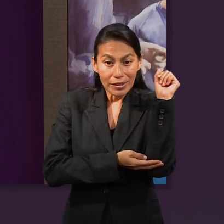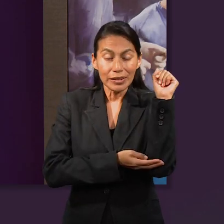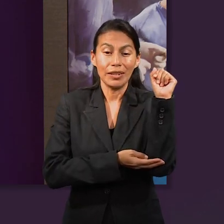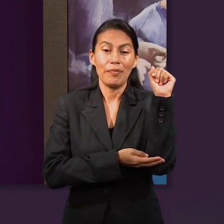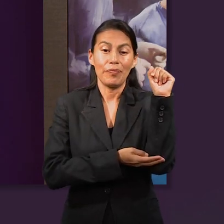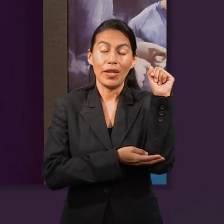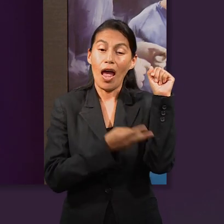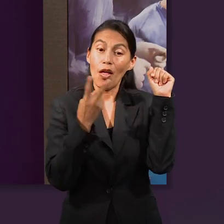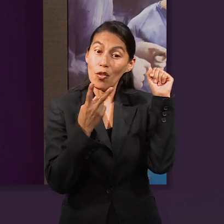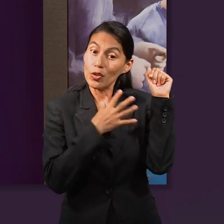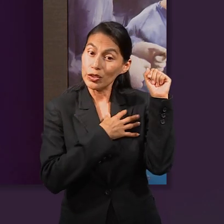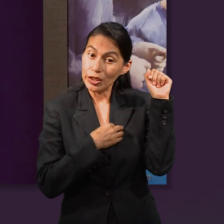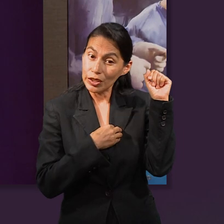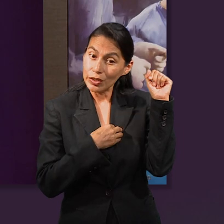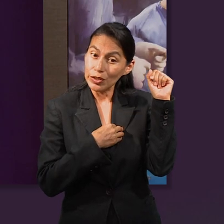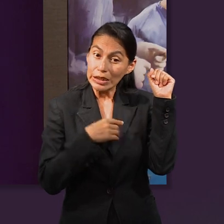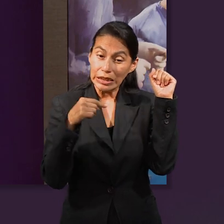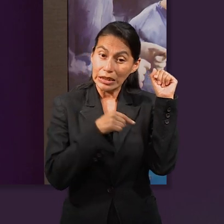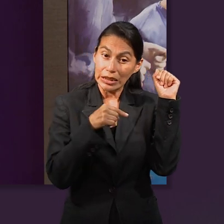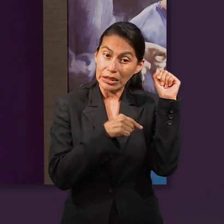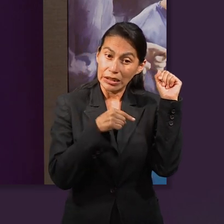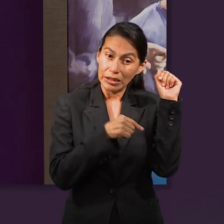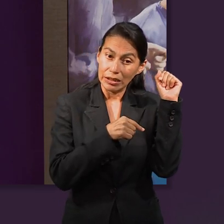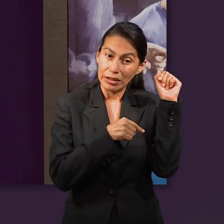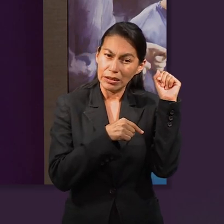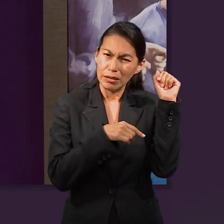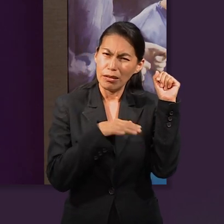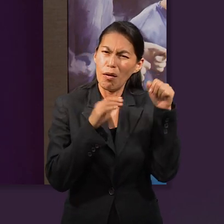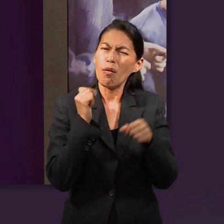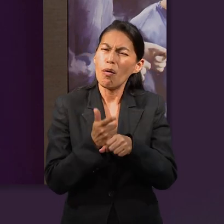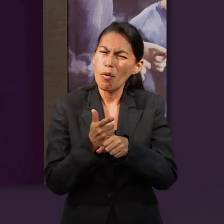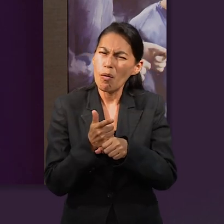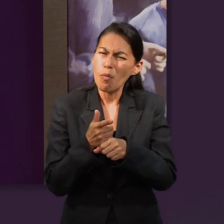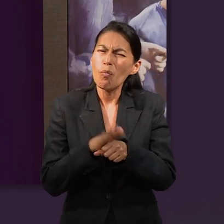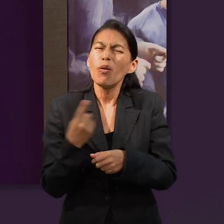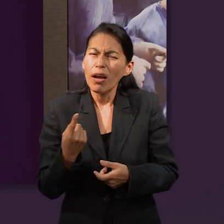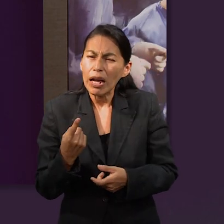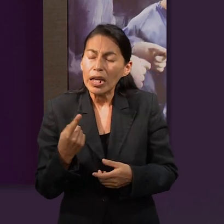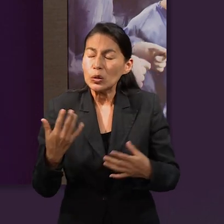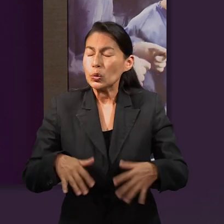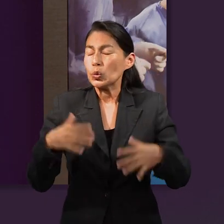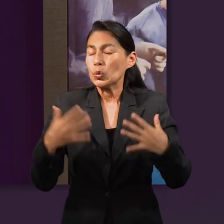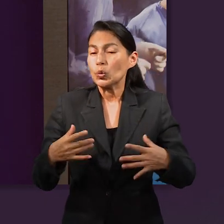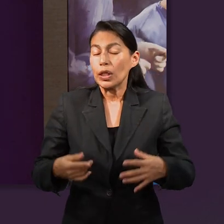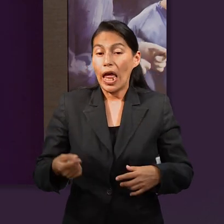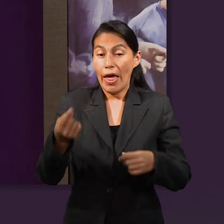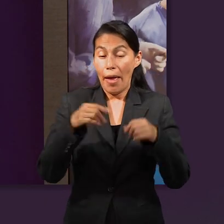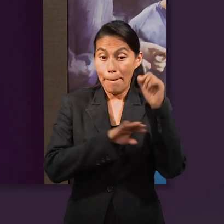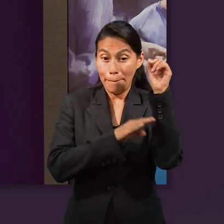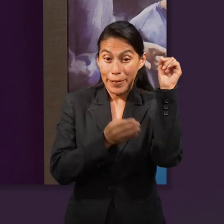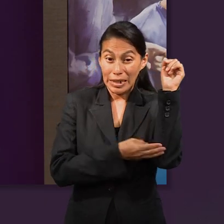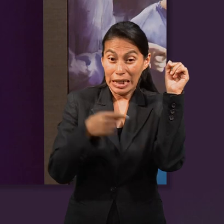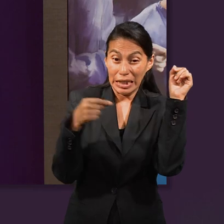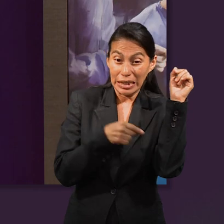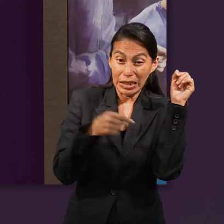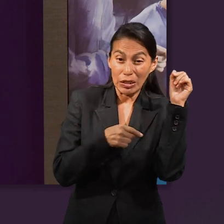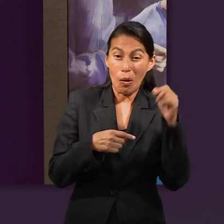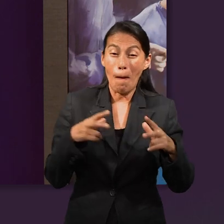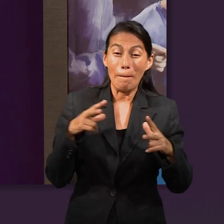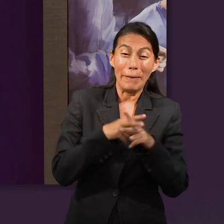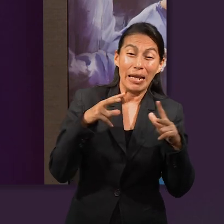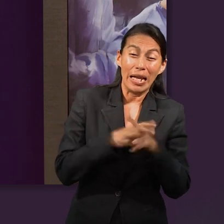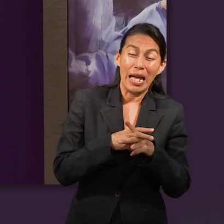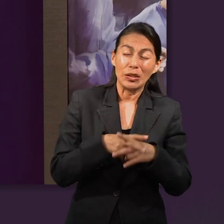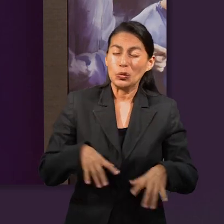y se da cuenta que tiene dos hijos porque se la vivían peleando. Cuando imagínense para una